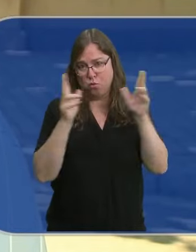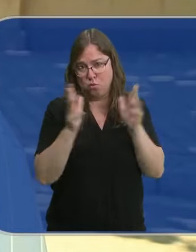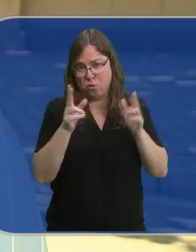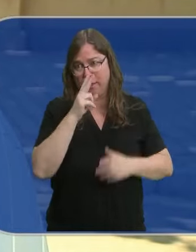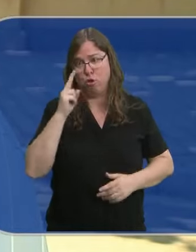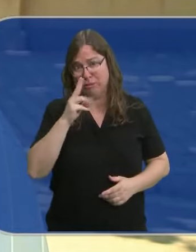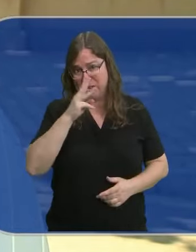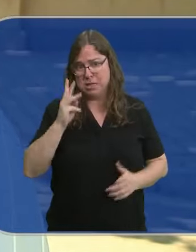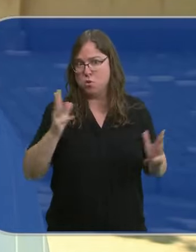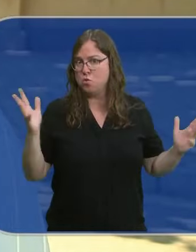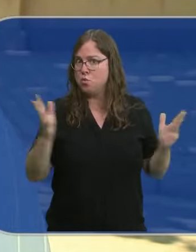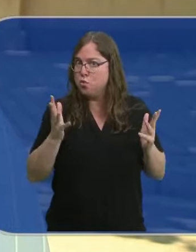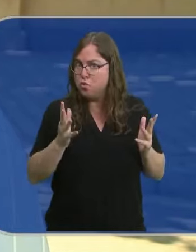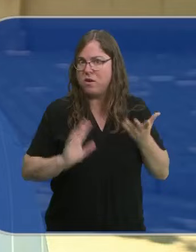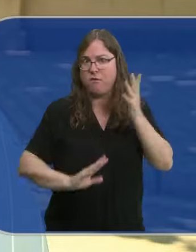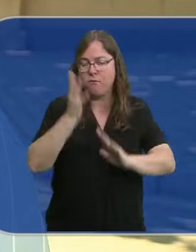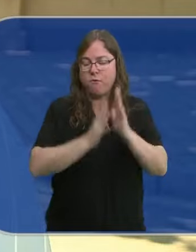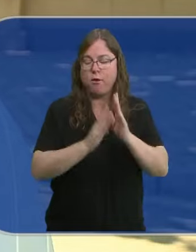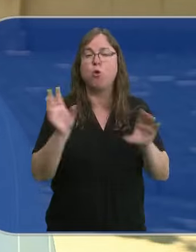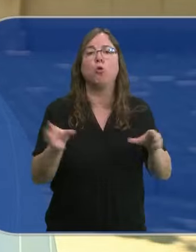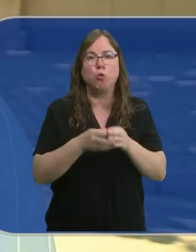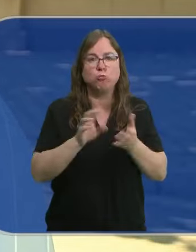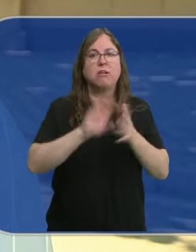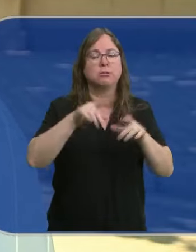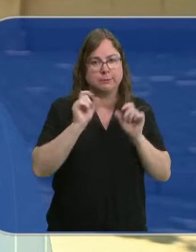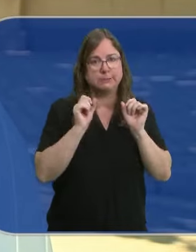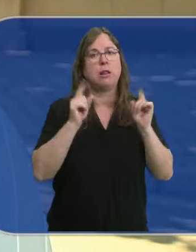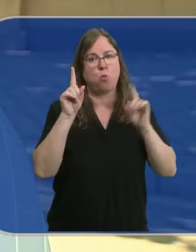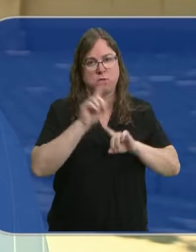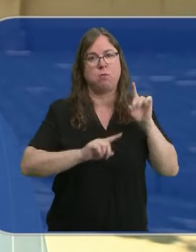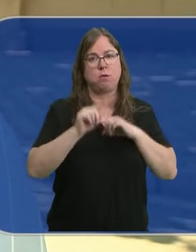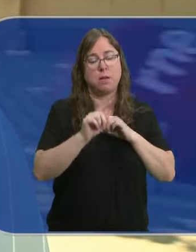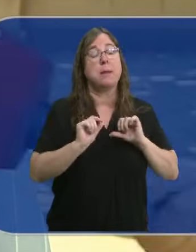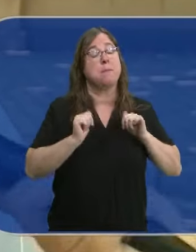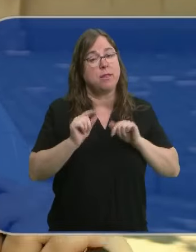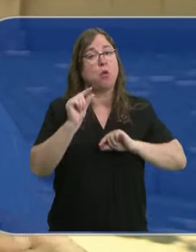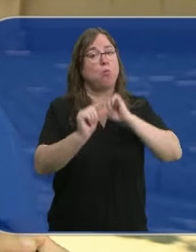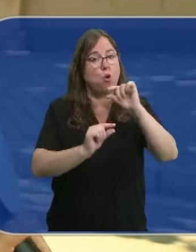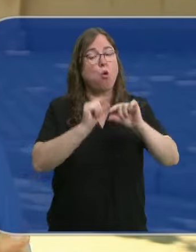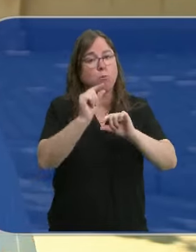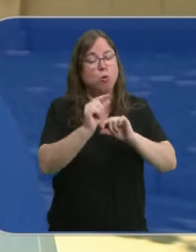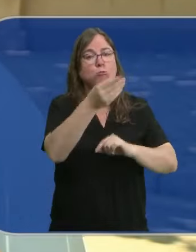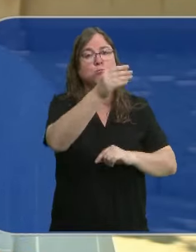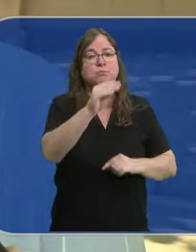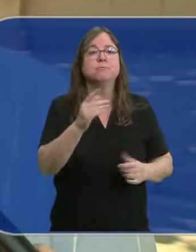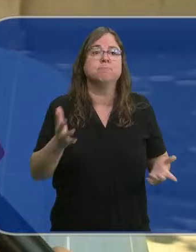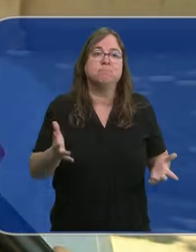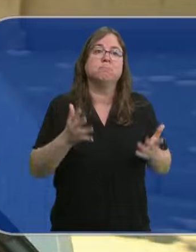dos y tres años pero creo que sí que se dio cuenta del problema y ha empezado poco a poco pero no